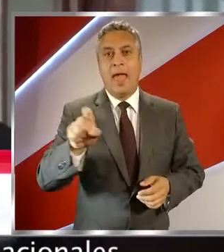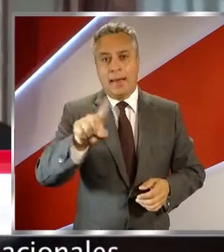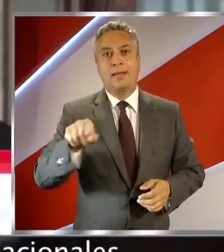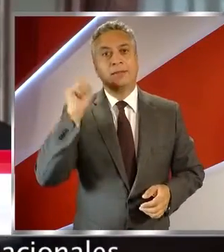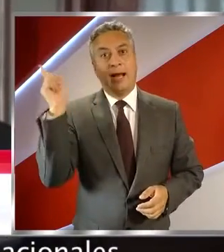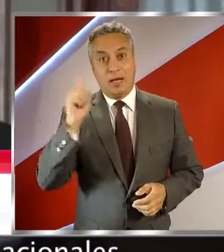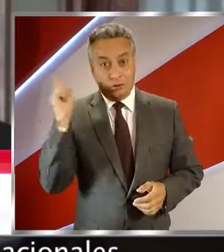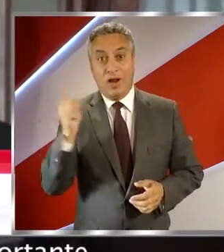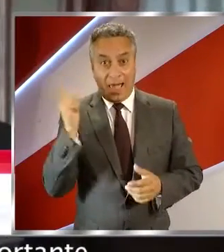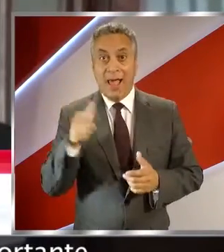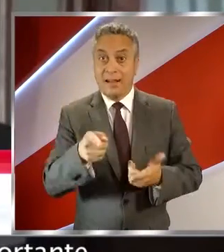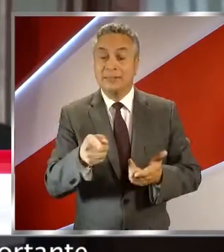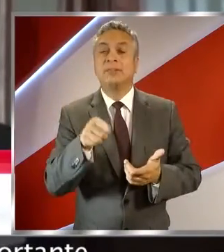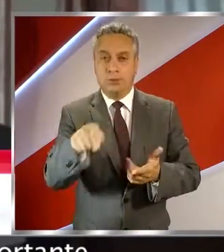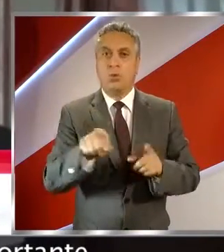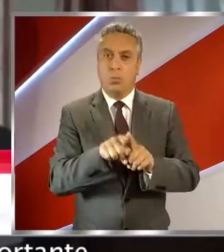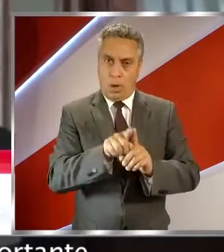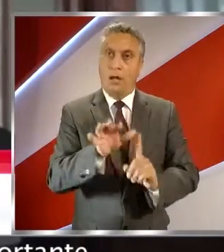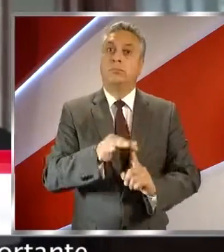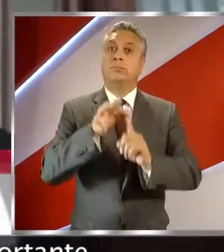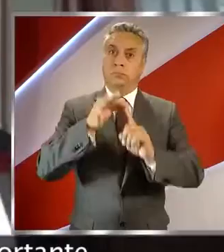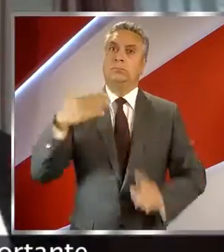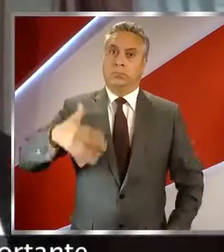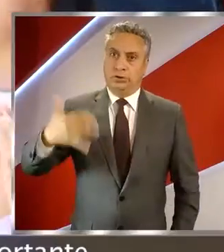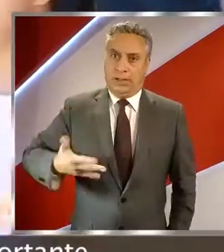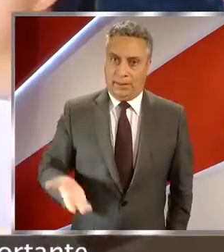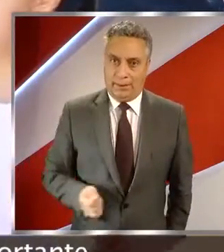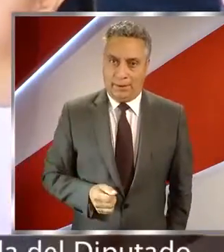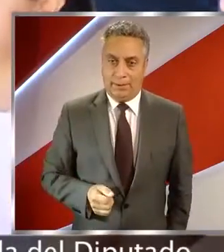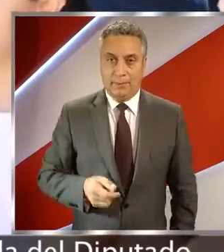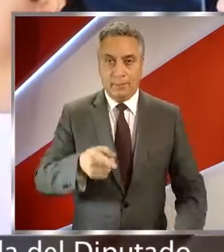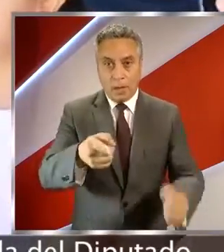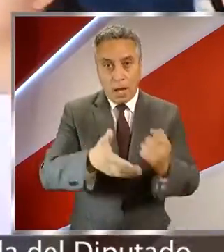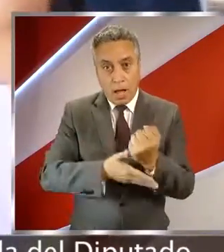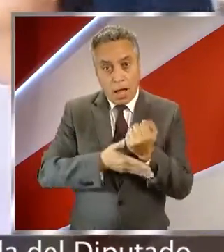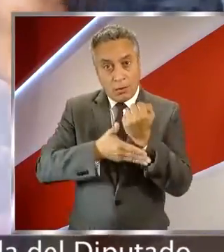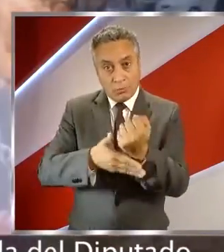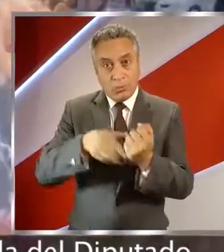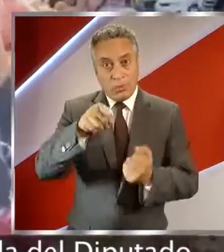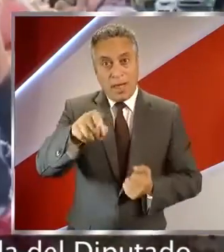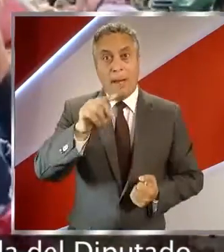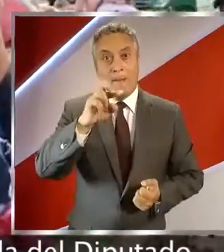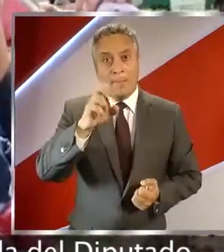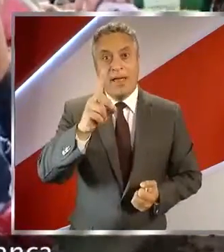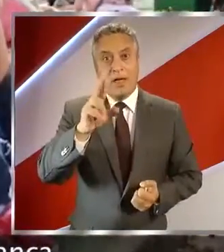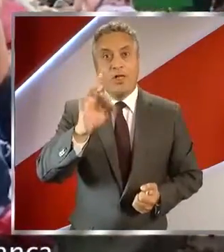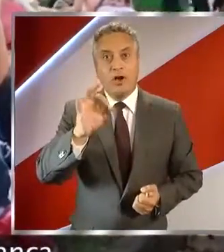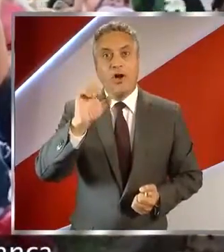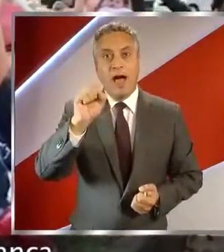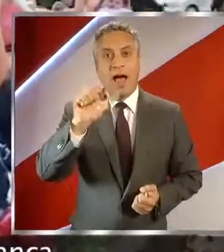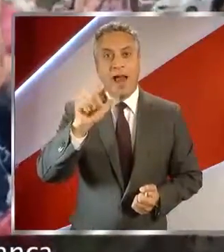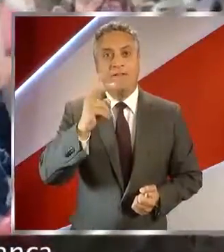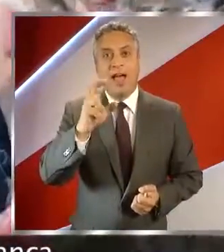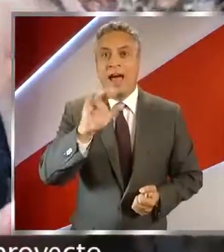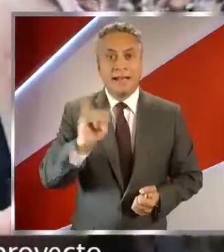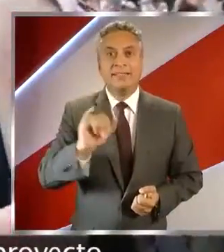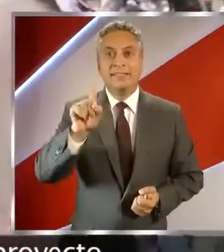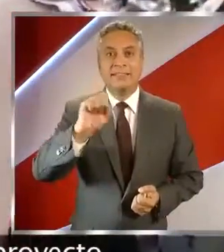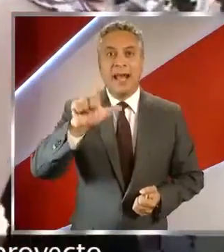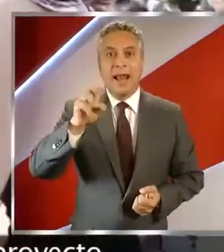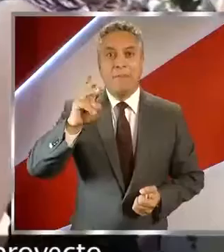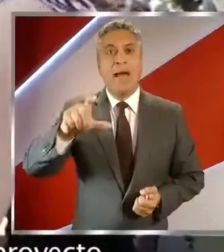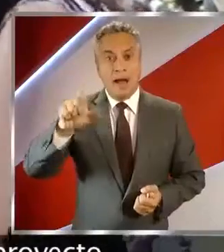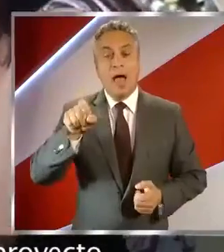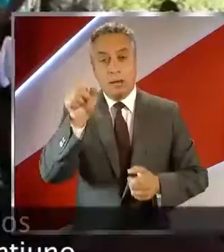en Bienes Nacionales una preponderancia importante. La Fundación, través de la ayuda del diputado Pedro Álvarez Salamanca, pudieron